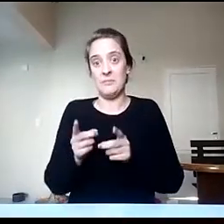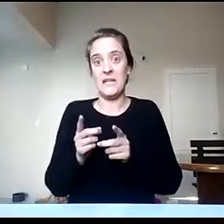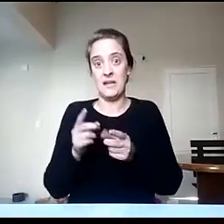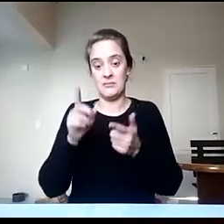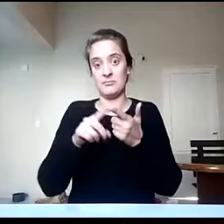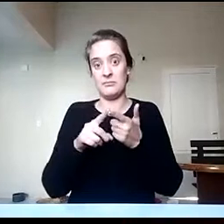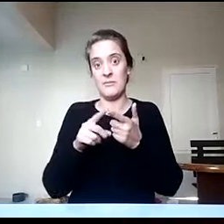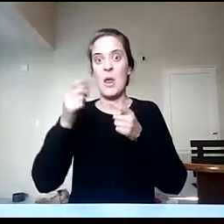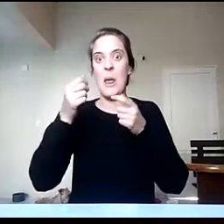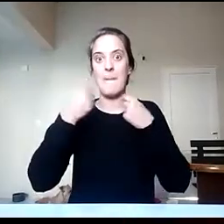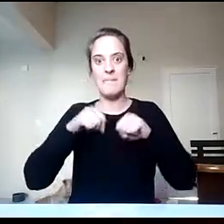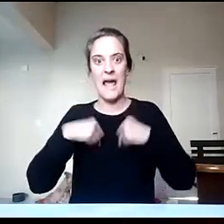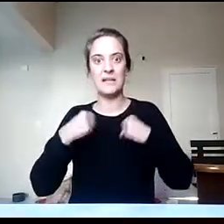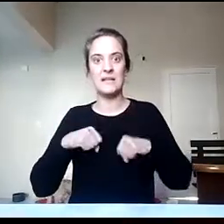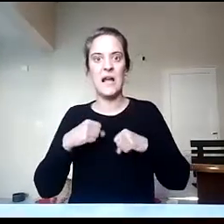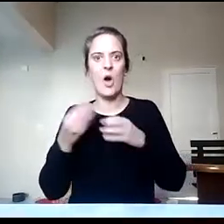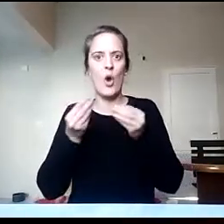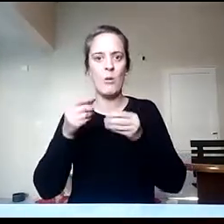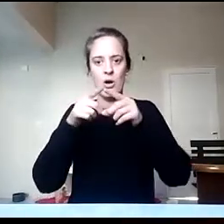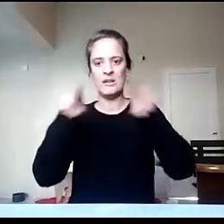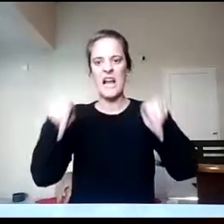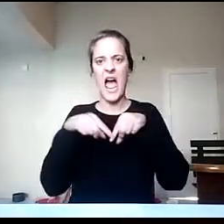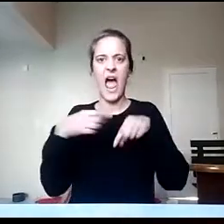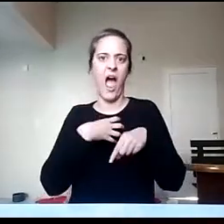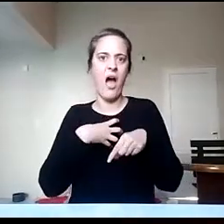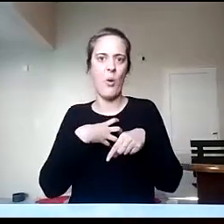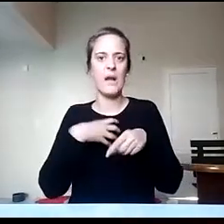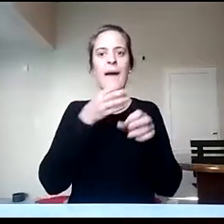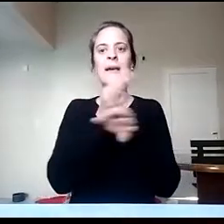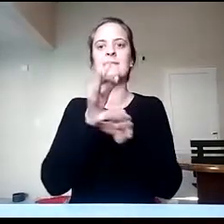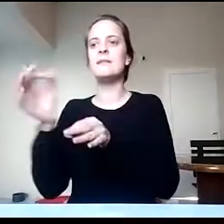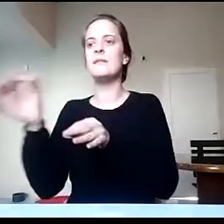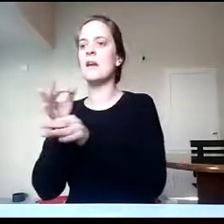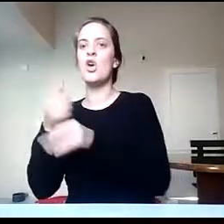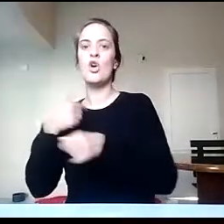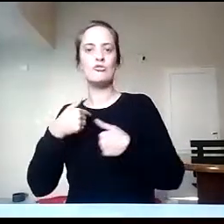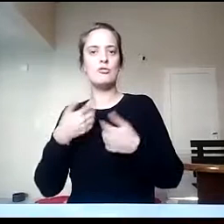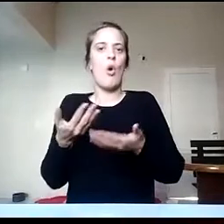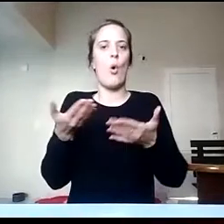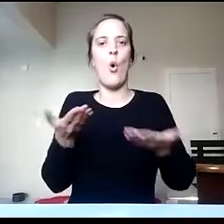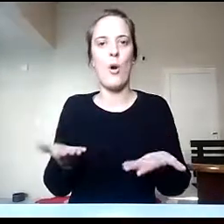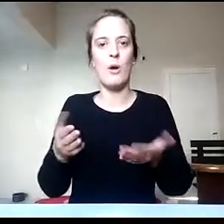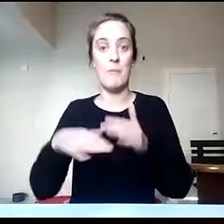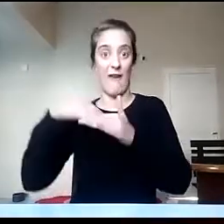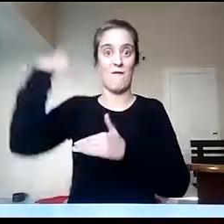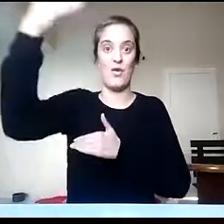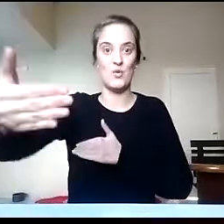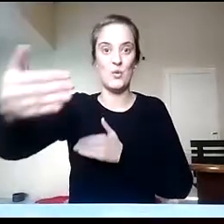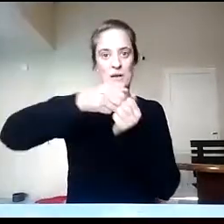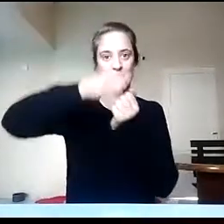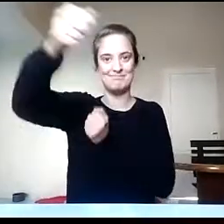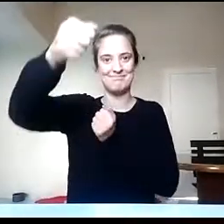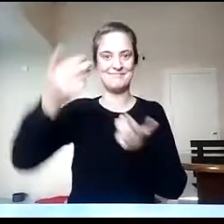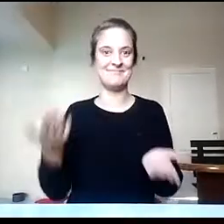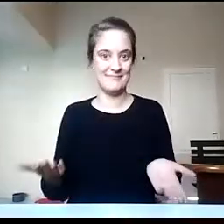salida de campo como una experiencia didáctica que también es importante para el día de mañana, una estrategia importante para también